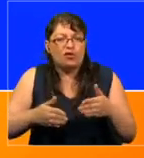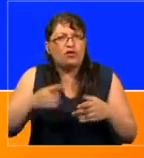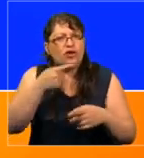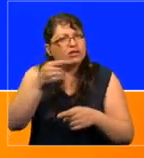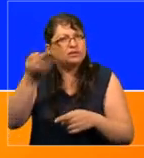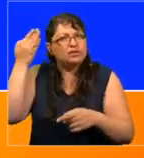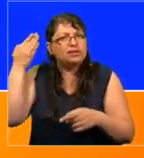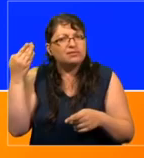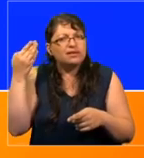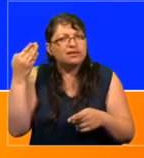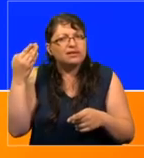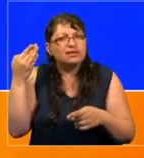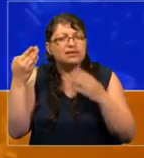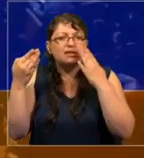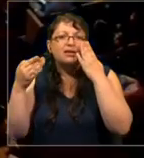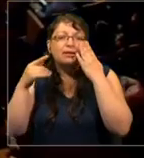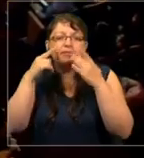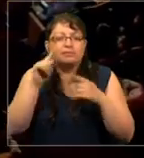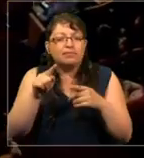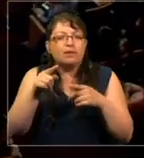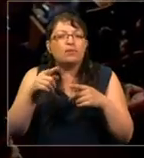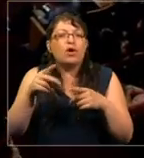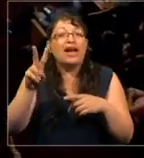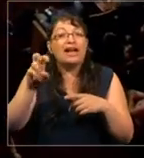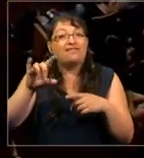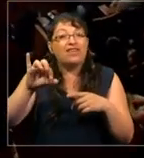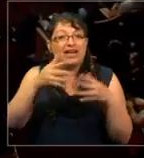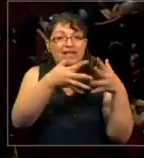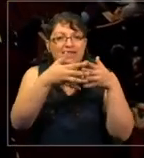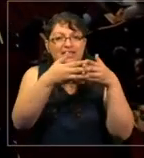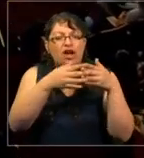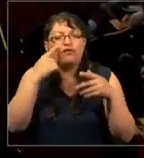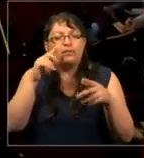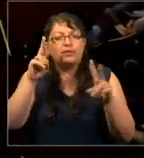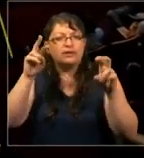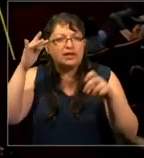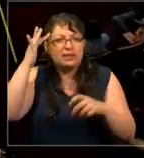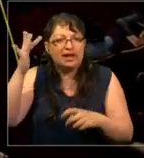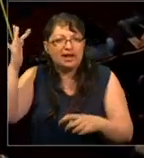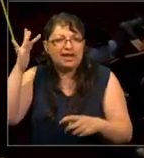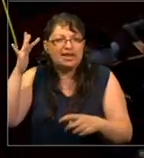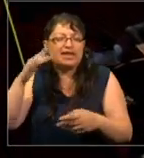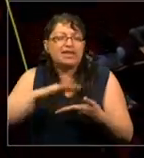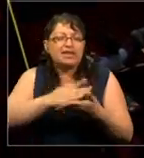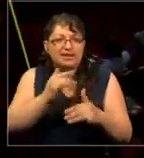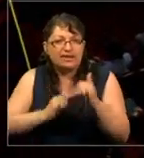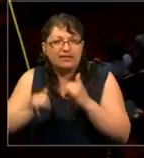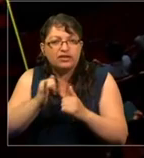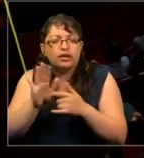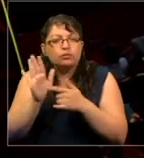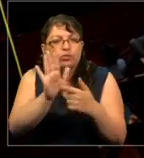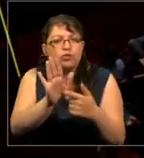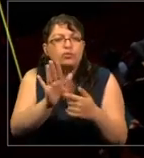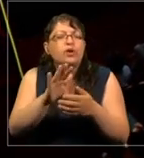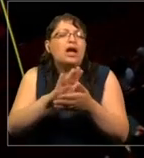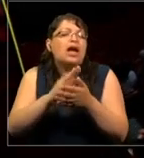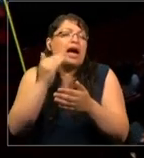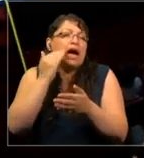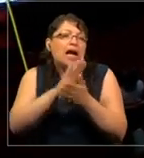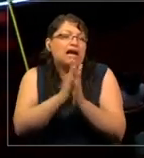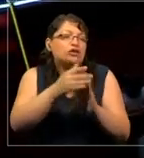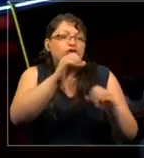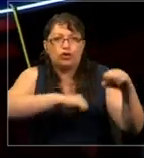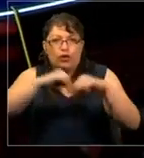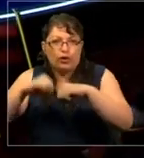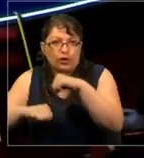show, Consumer Electronics Show en Las Vegas, inteligencia artificial fue presentada casi en todas las industrias.